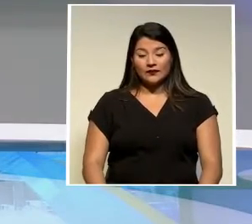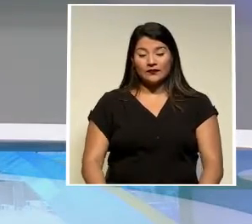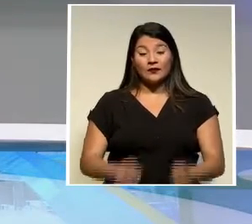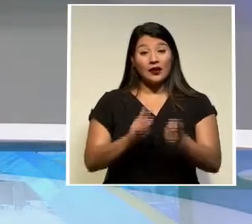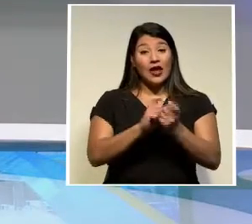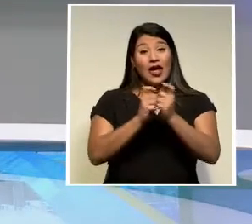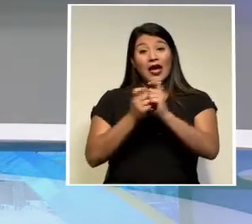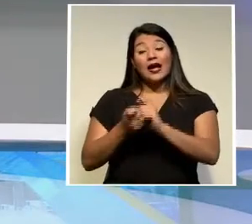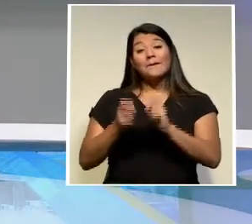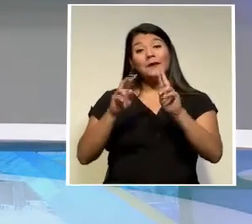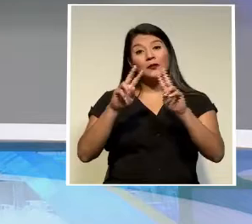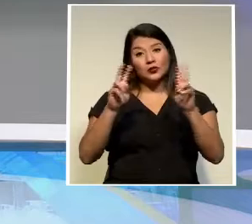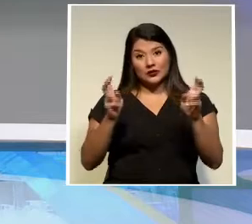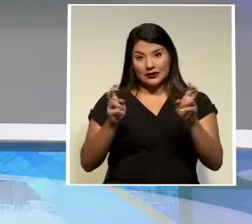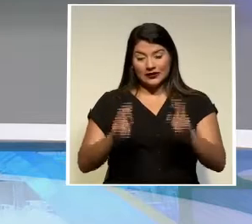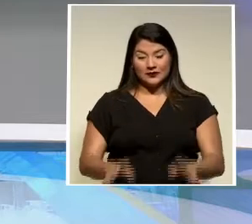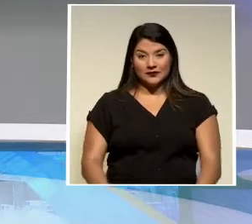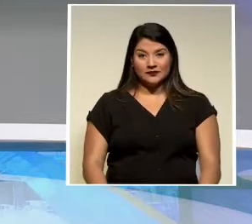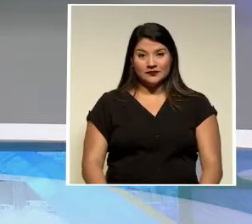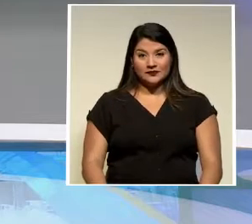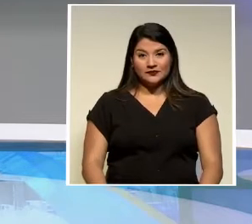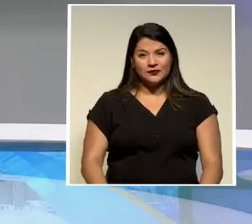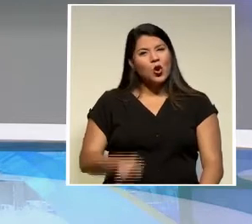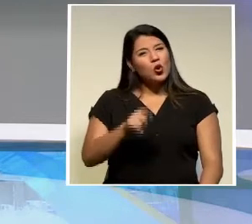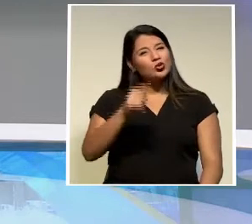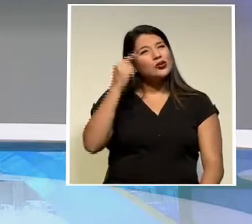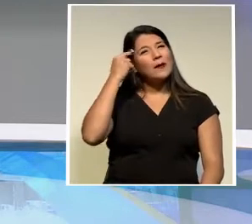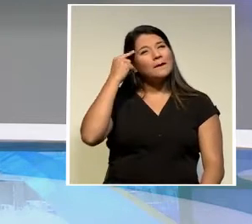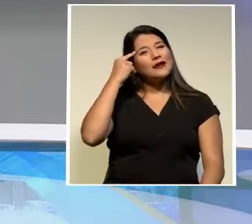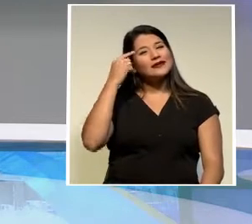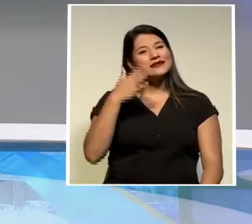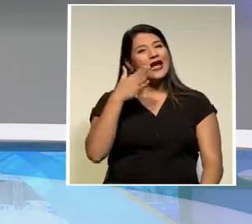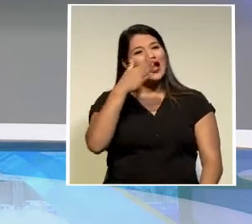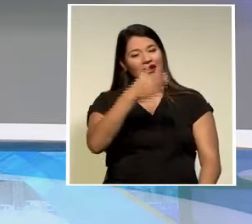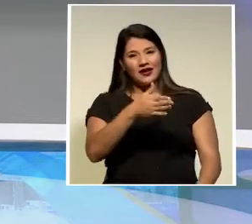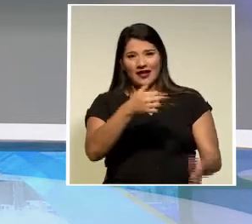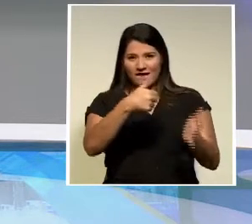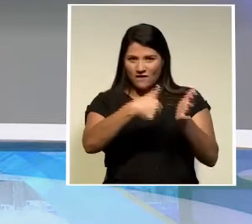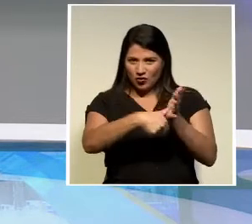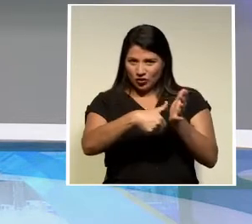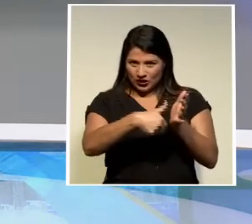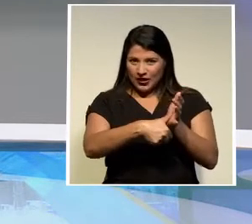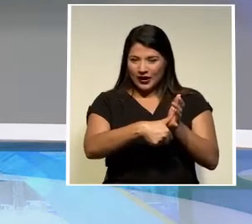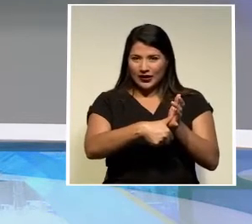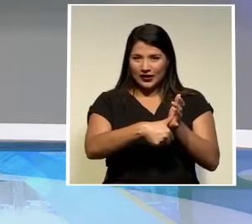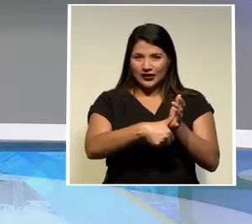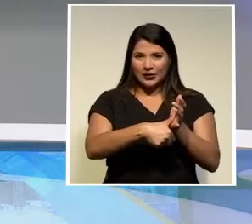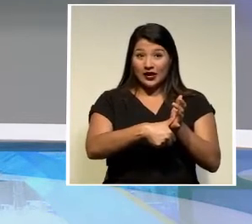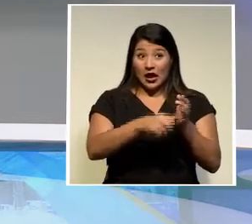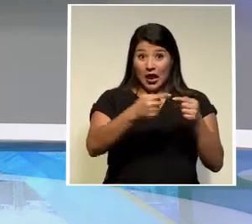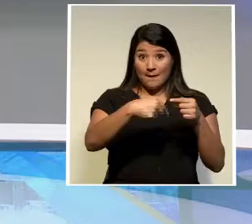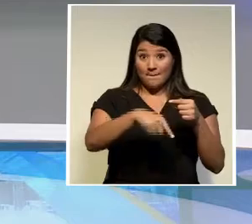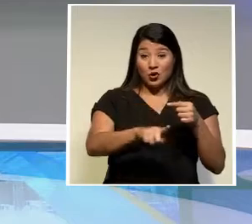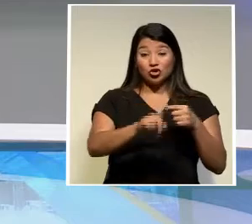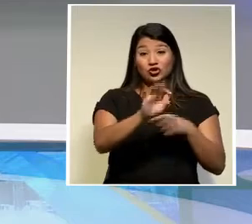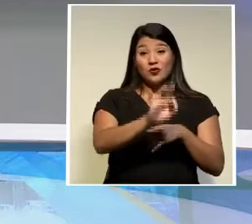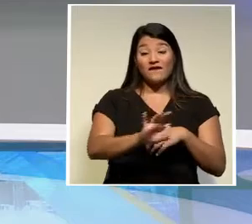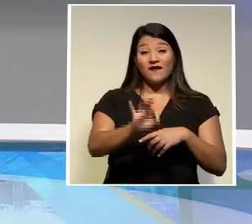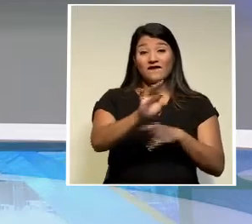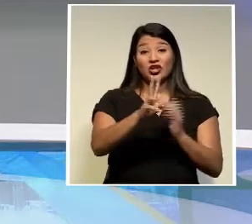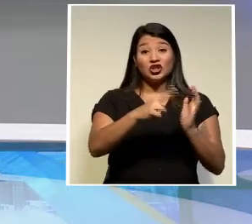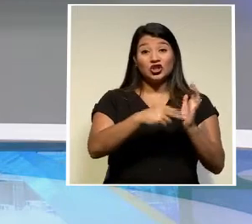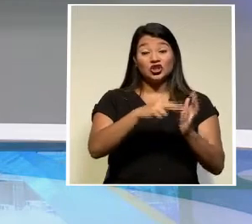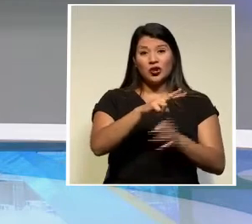cambiamos de tema se imagina llegar a las urnas de votación en las elecciones del próximo febrero